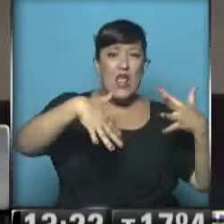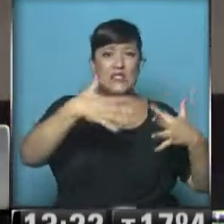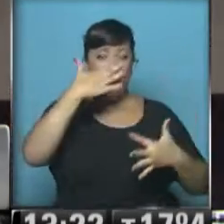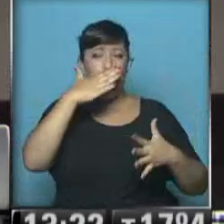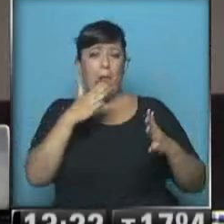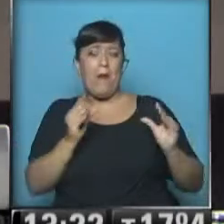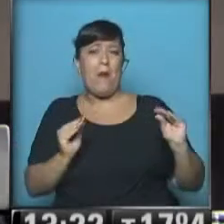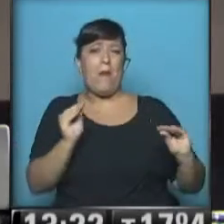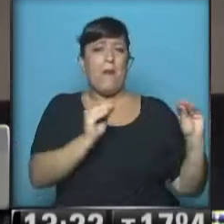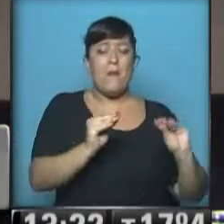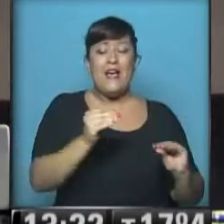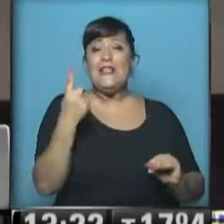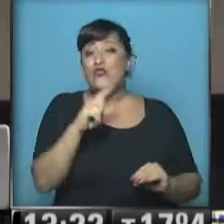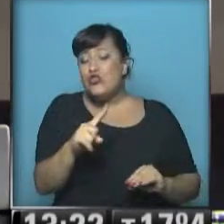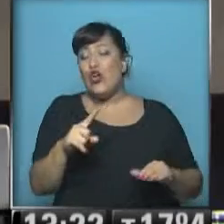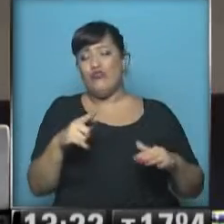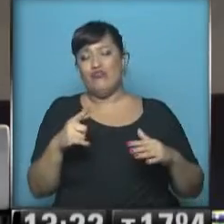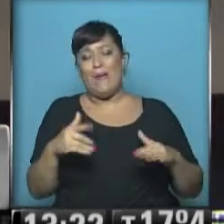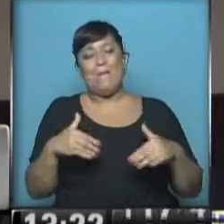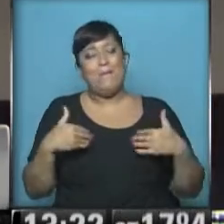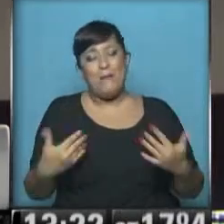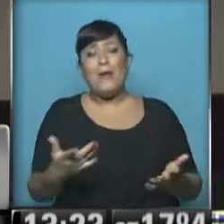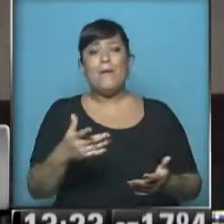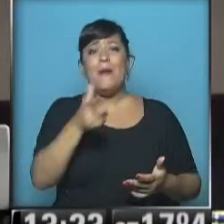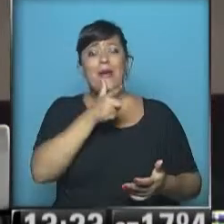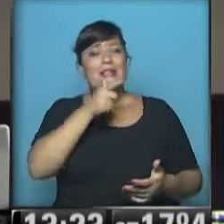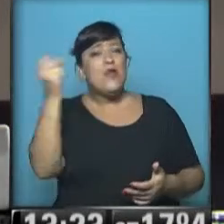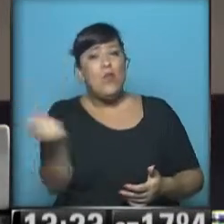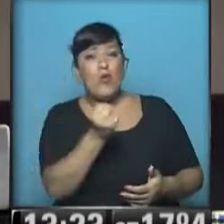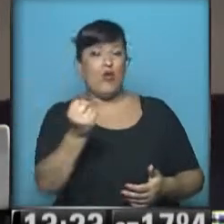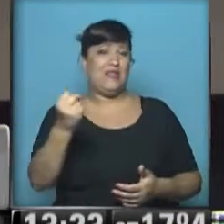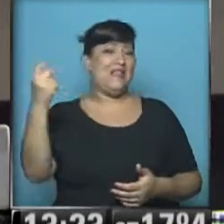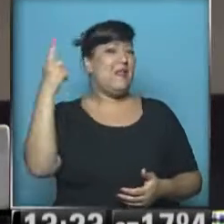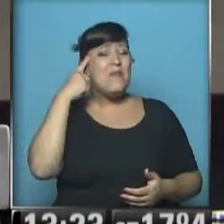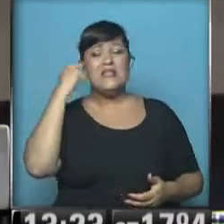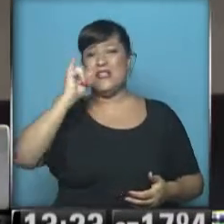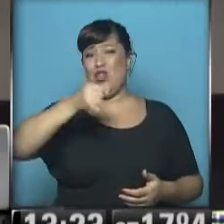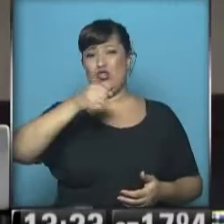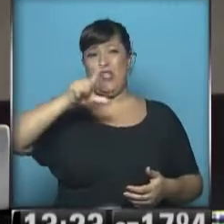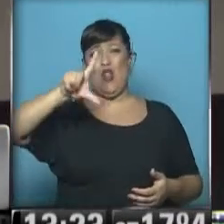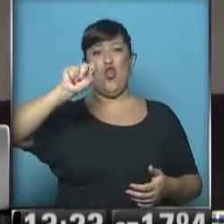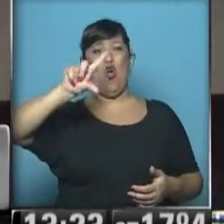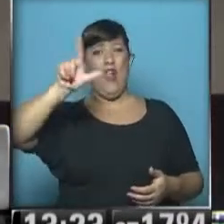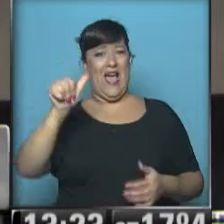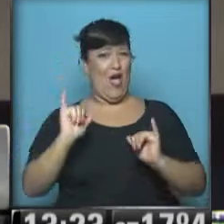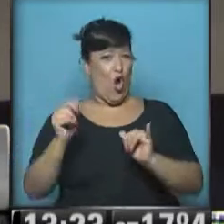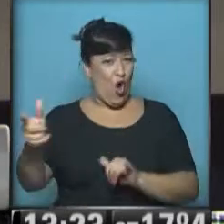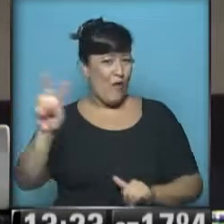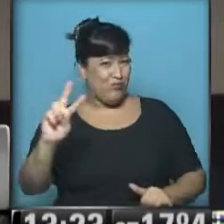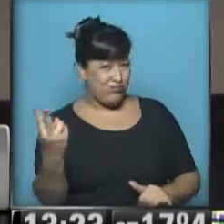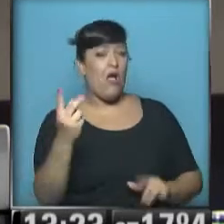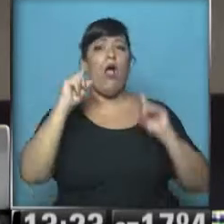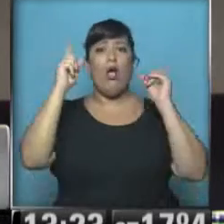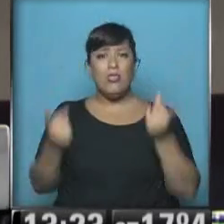crecen. Entonces me parece que es muy importante. No puedo no pensar en Lola, no puedo no pensar en todas las jovencitas que a lo largo del